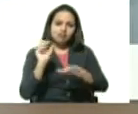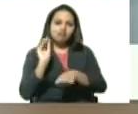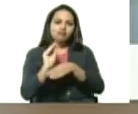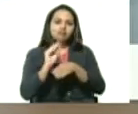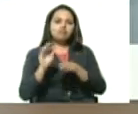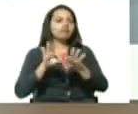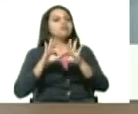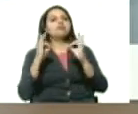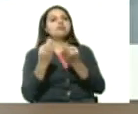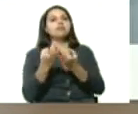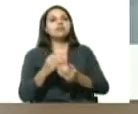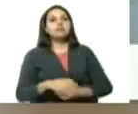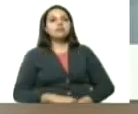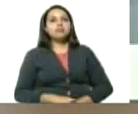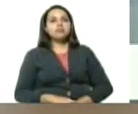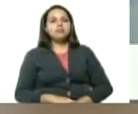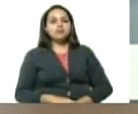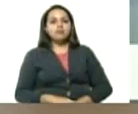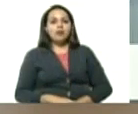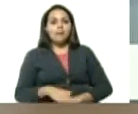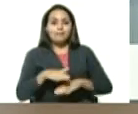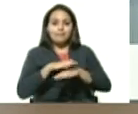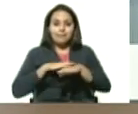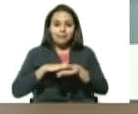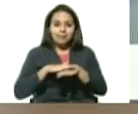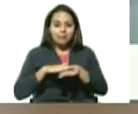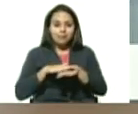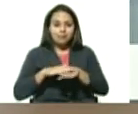familia, a su salud, con su permiso,